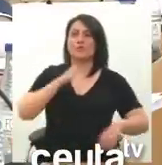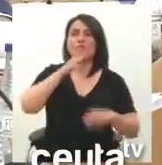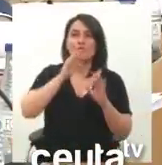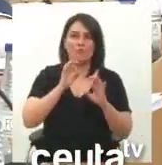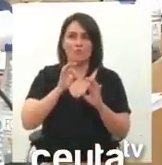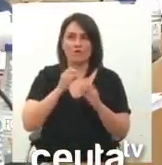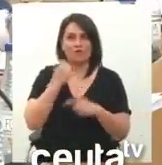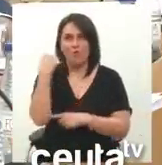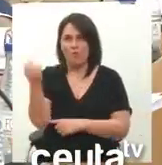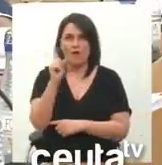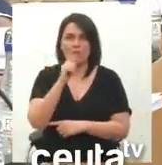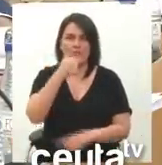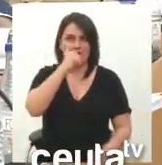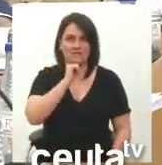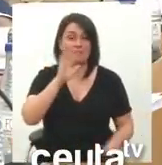de Ceuta, sí que lo apoya.